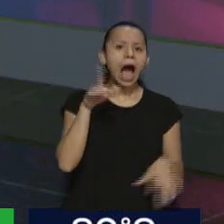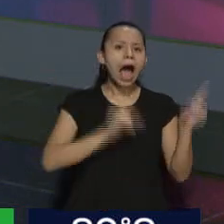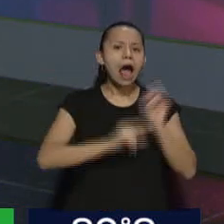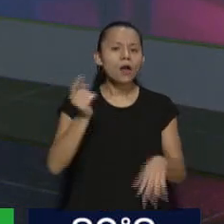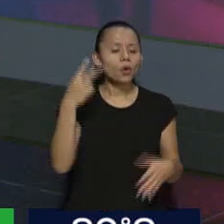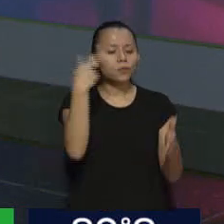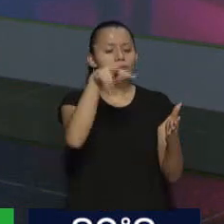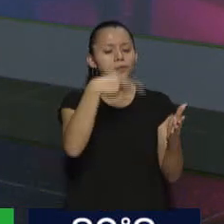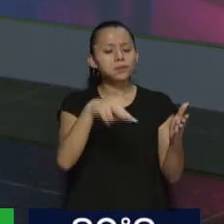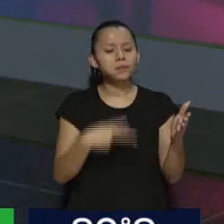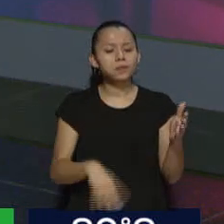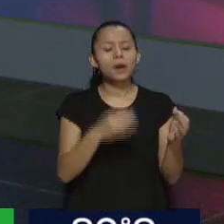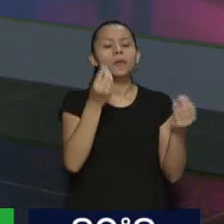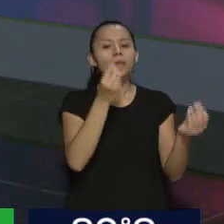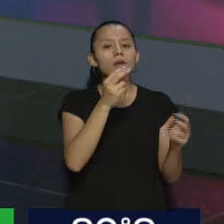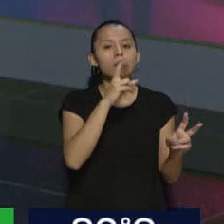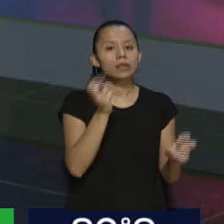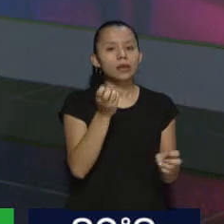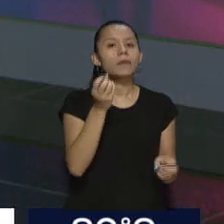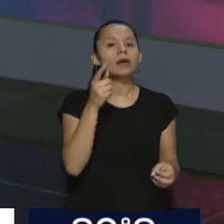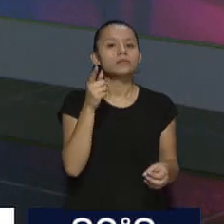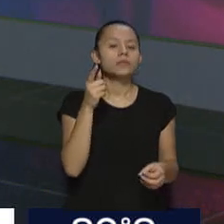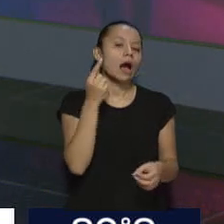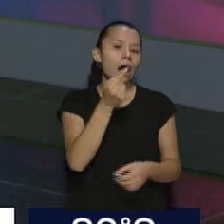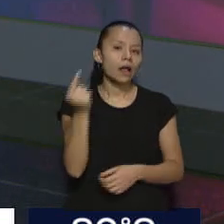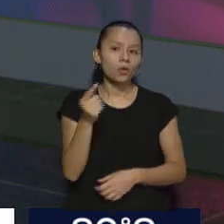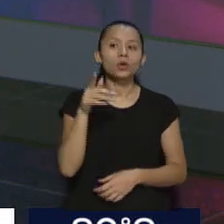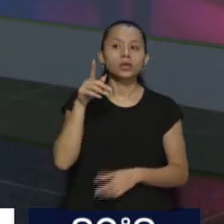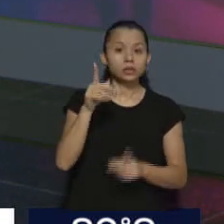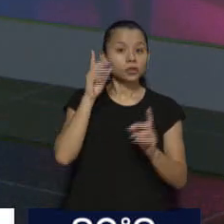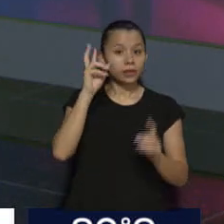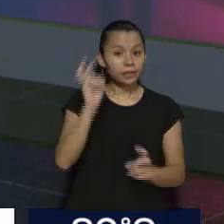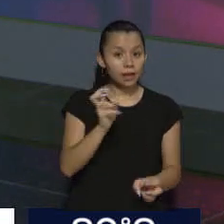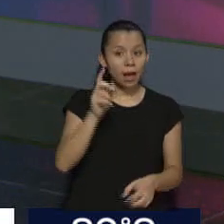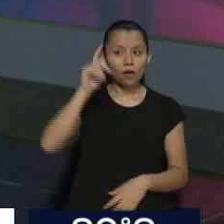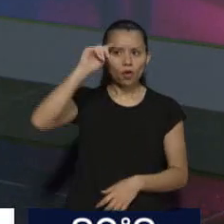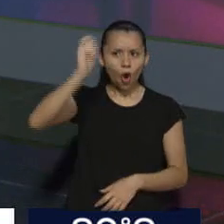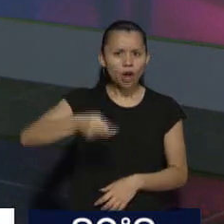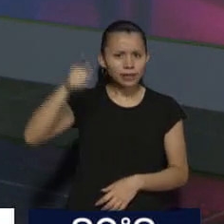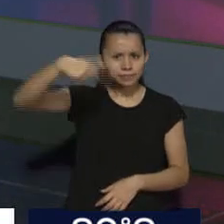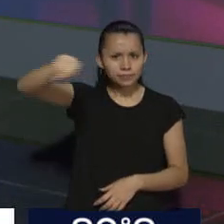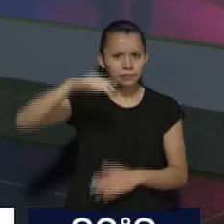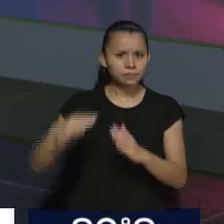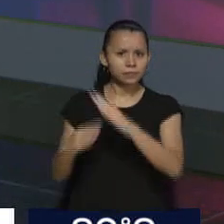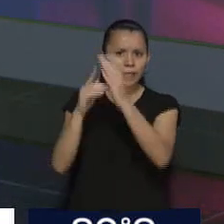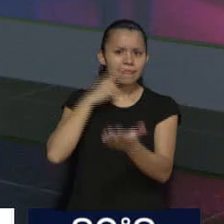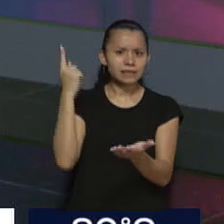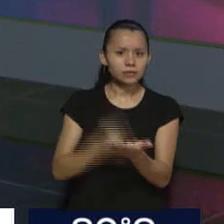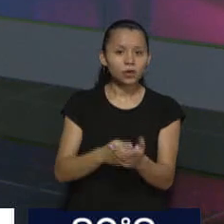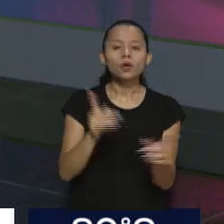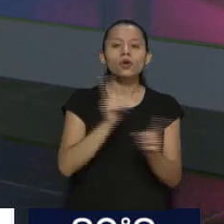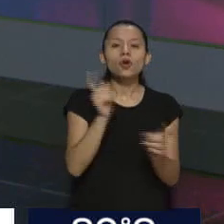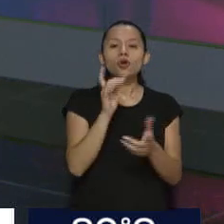Ajá. Sí. Y las cuestiones de fondo las resuelve únicamente la Corte. No, lo puede resolver la Cámara, pero esta es la